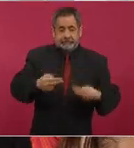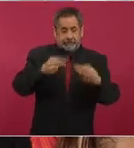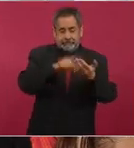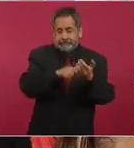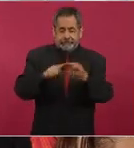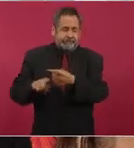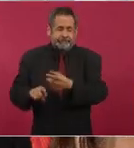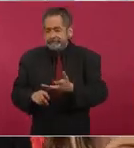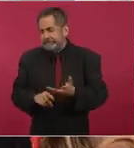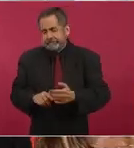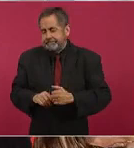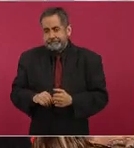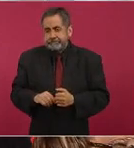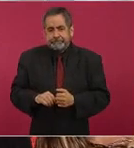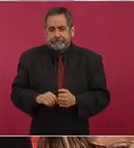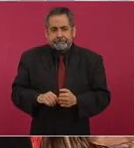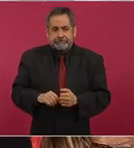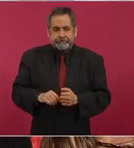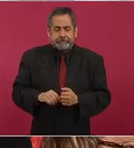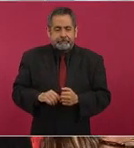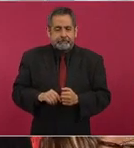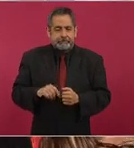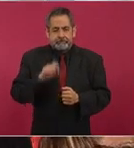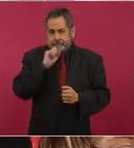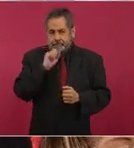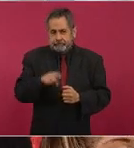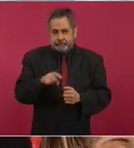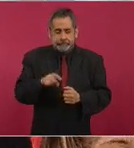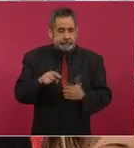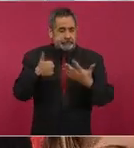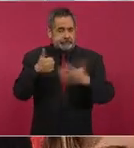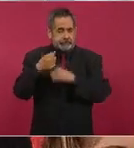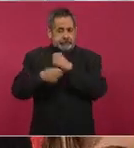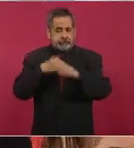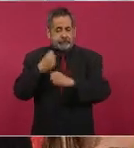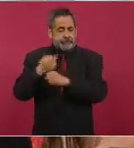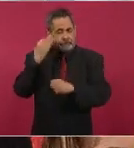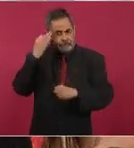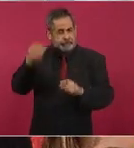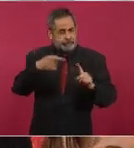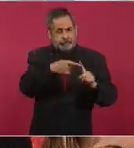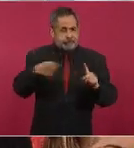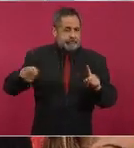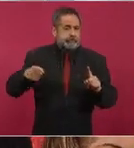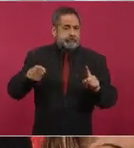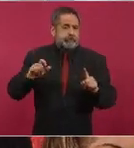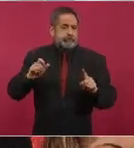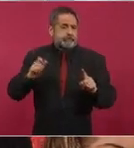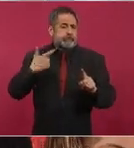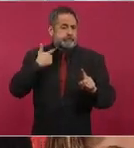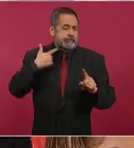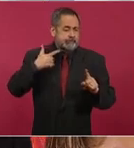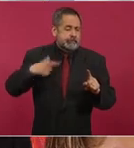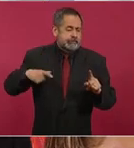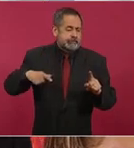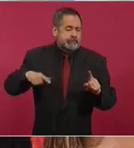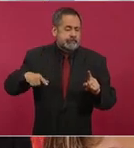hay en México en los seis años de gobierno del panista